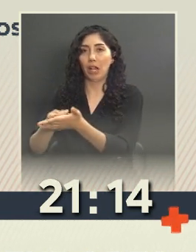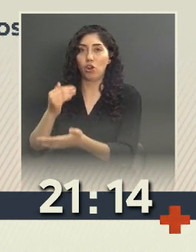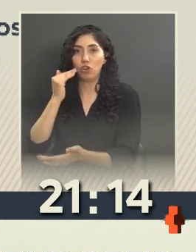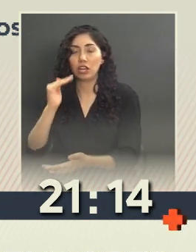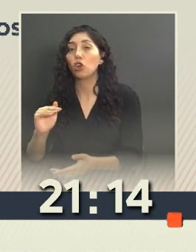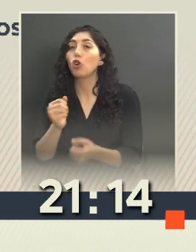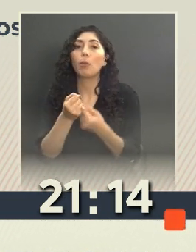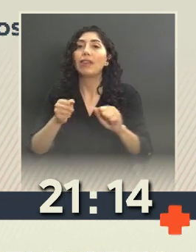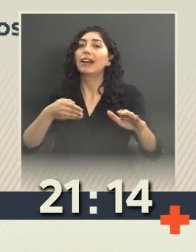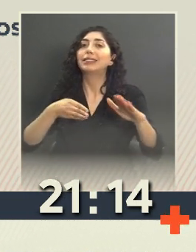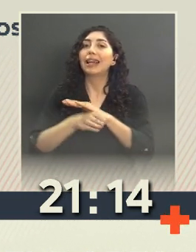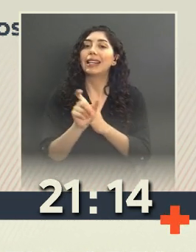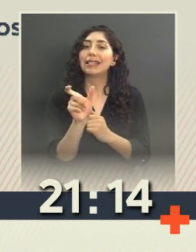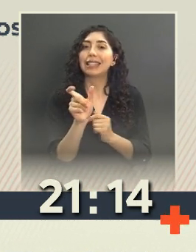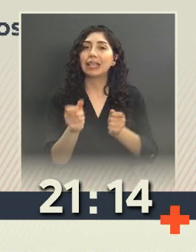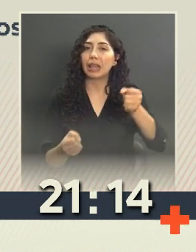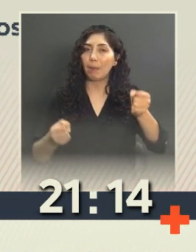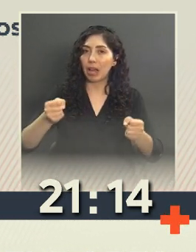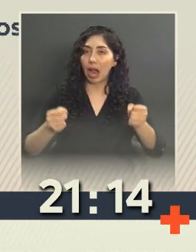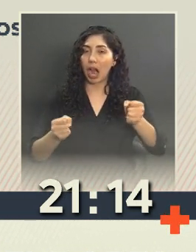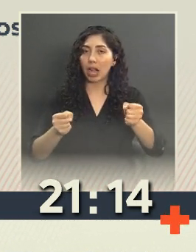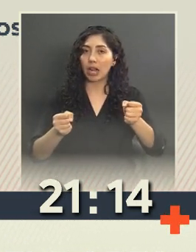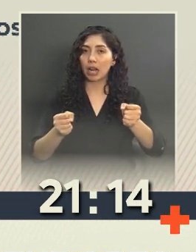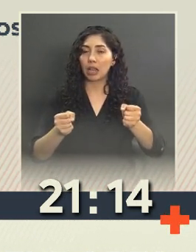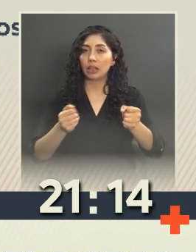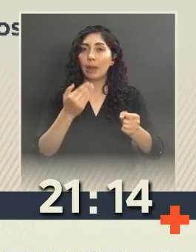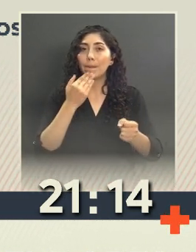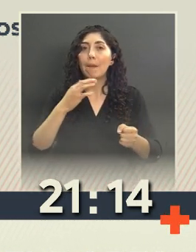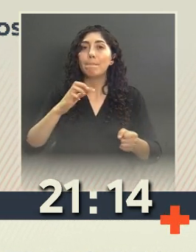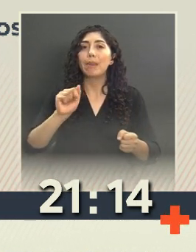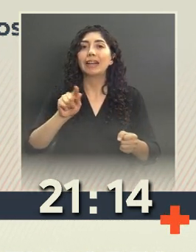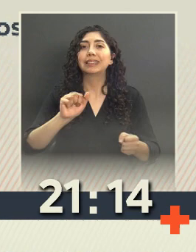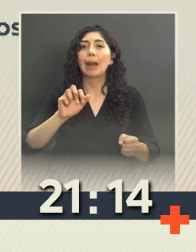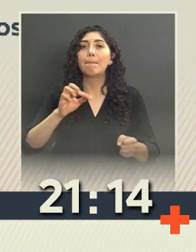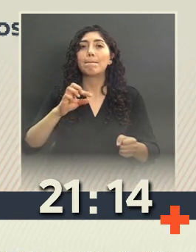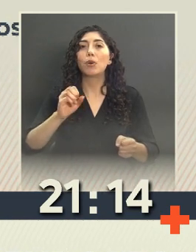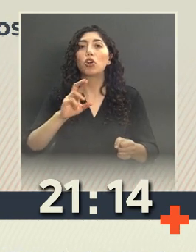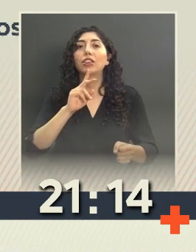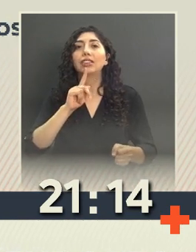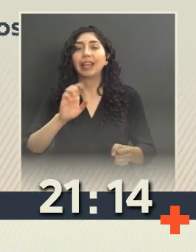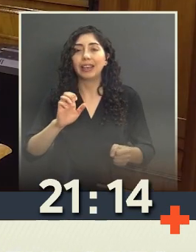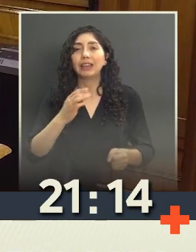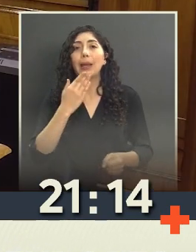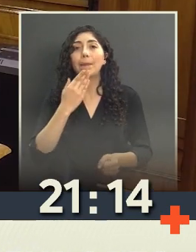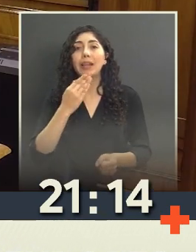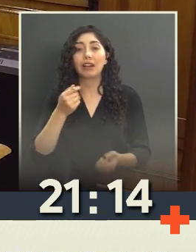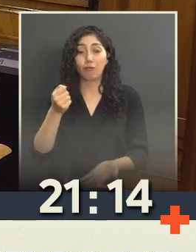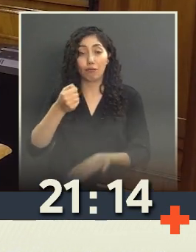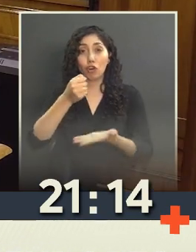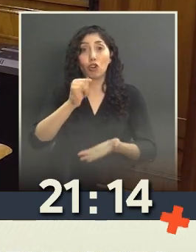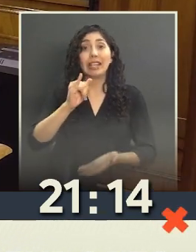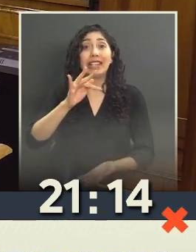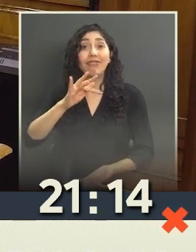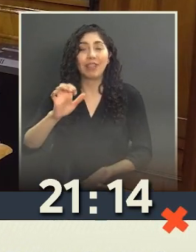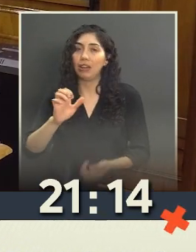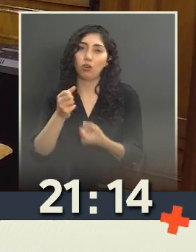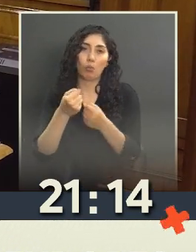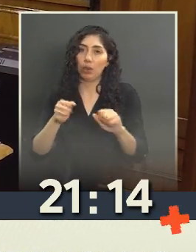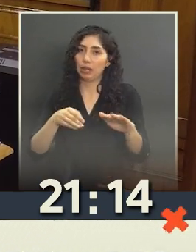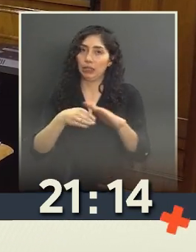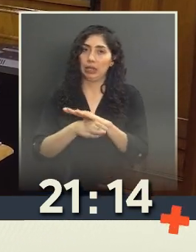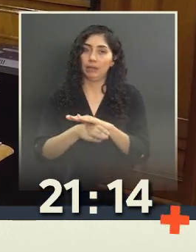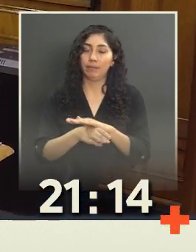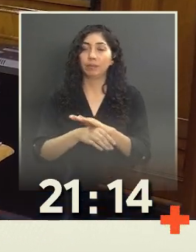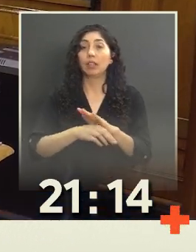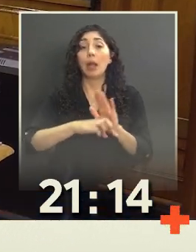conducir o pasaporte. No podrán acceder a bonos como el IFE, entre otras cosas. Este proyecto de ley está asegurando